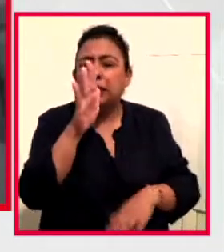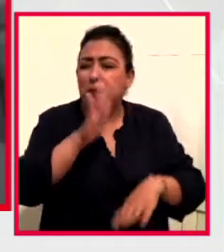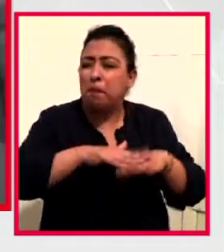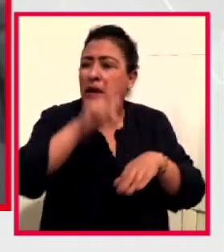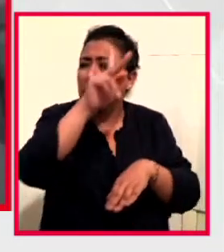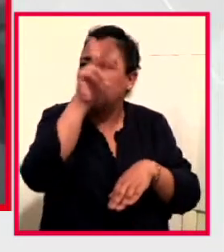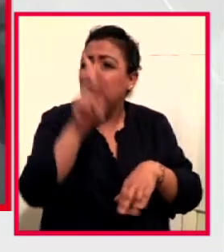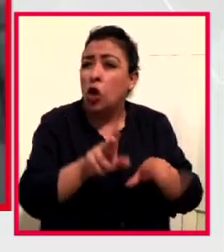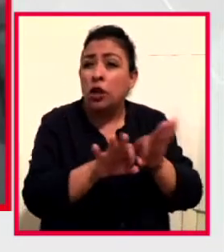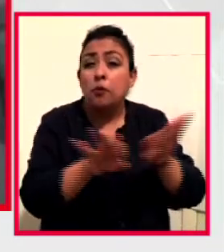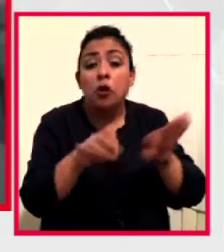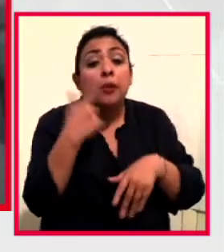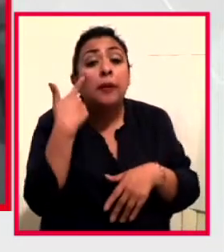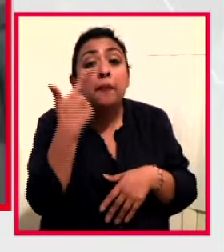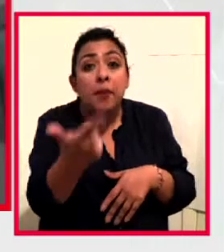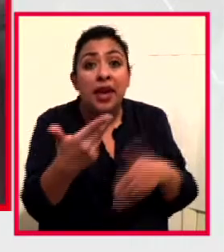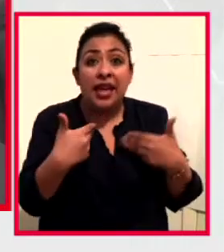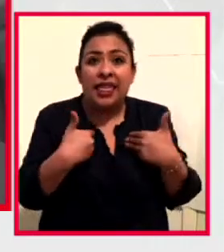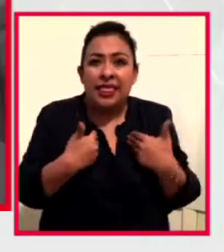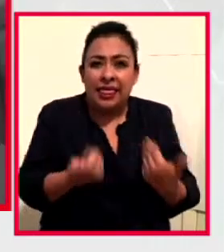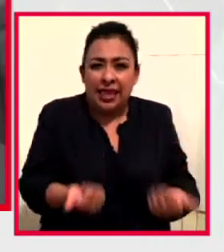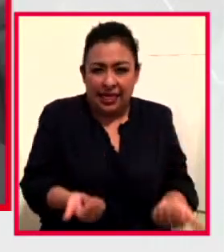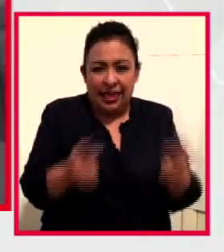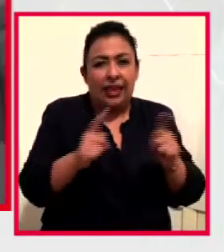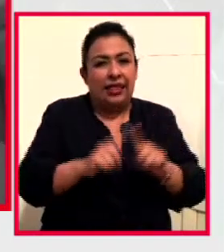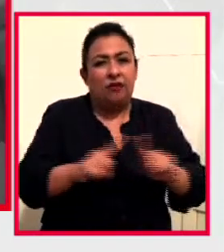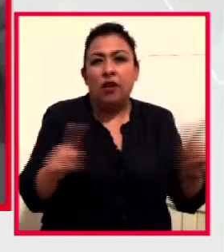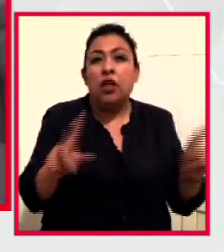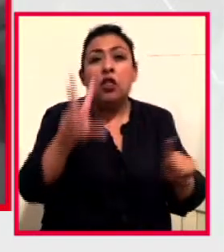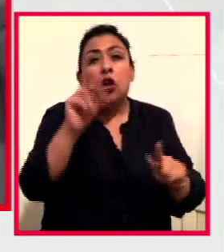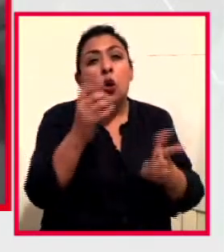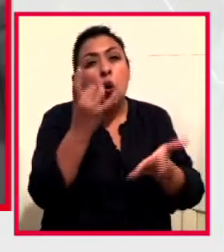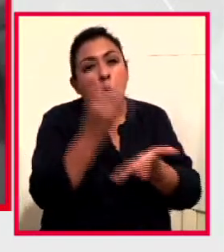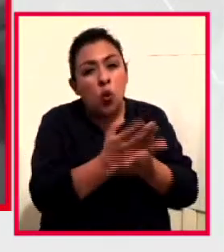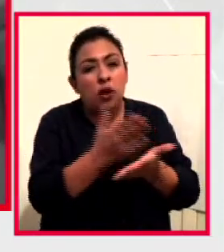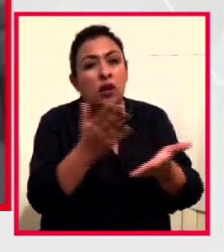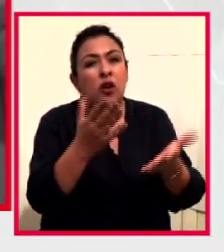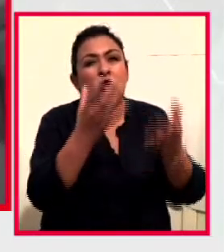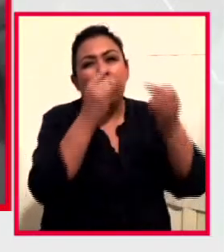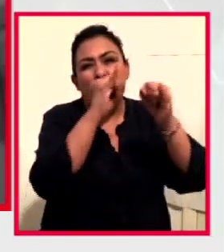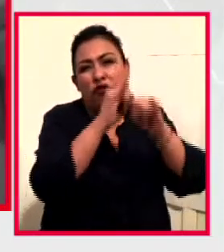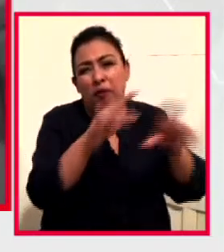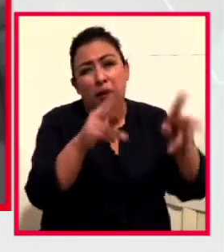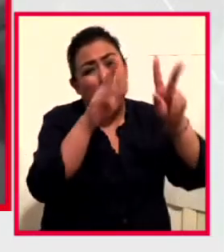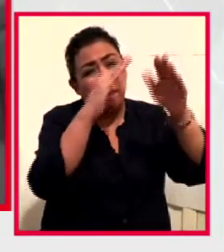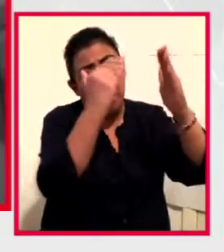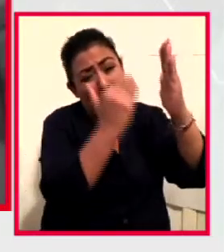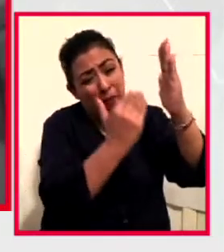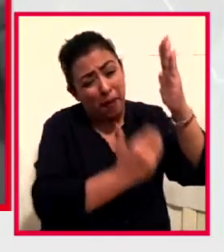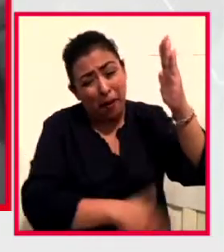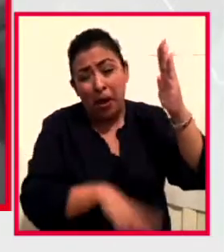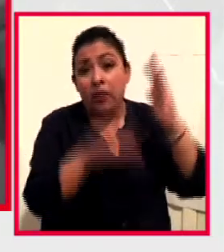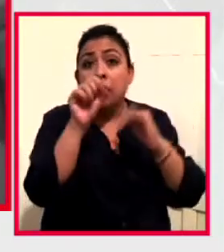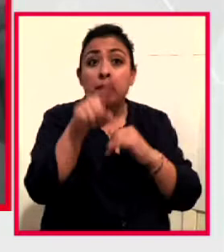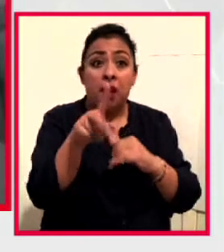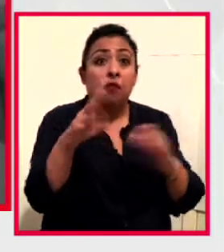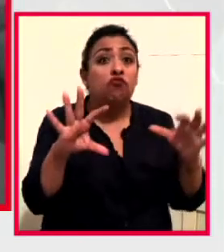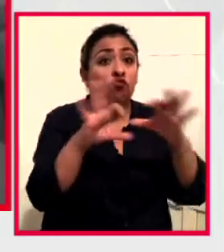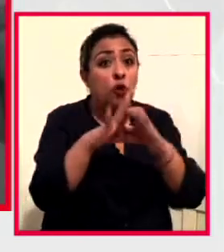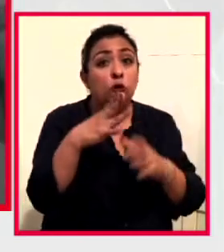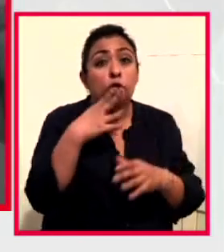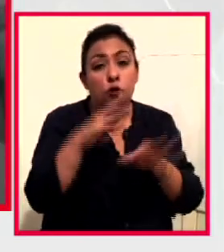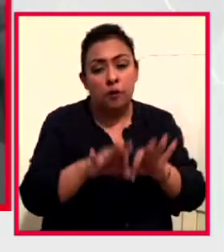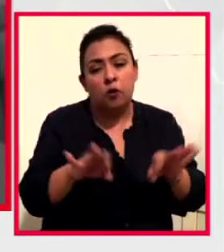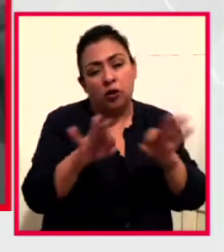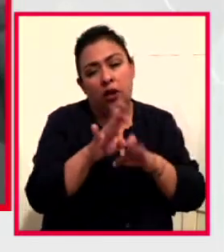verlos, entenderlos de otra manera que no sea revisando bases de datos. Pero también eso tiene aplicaciones súper creativas. Hemos visto